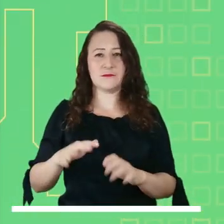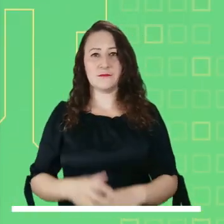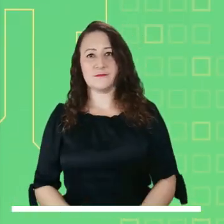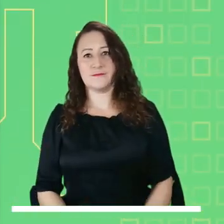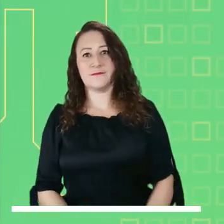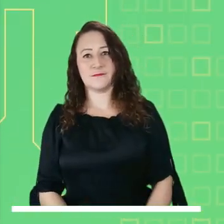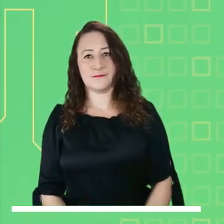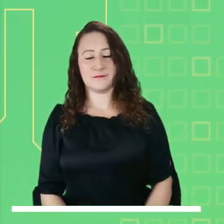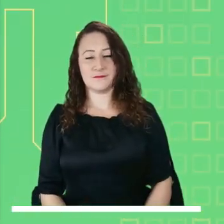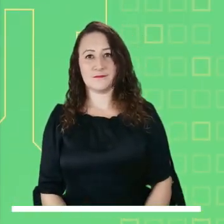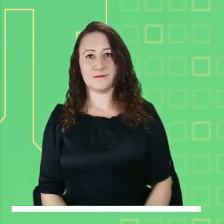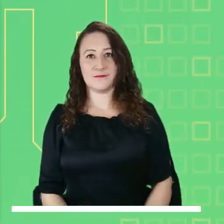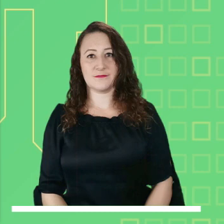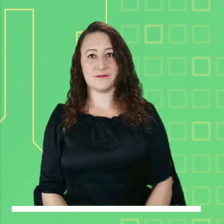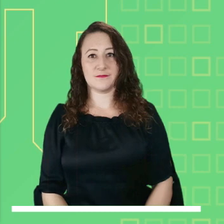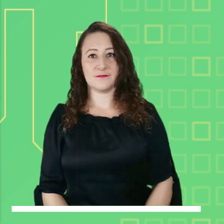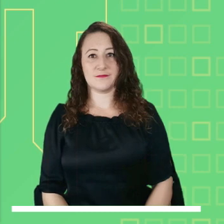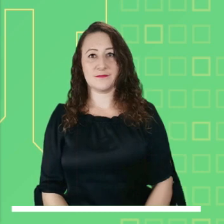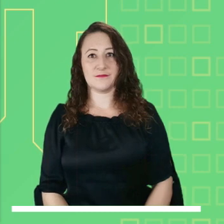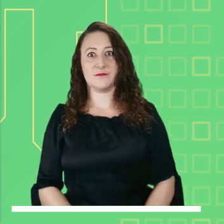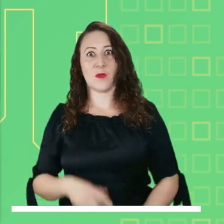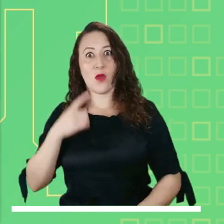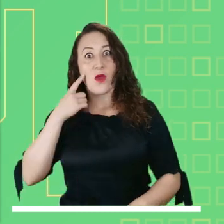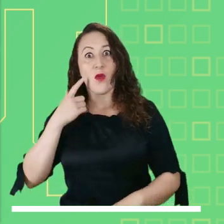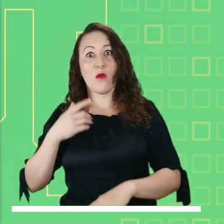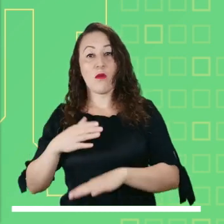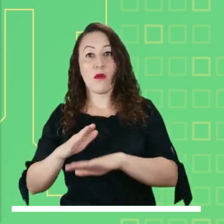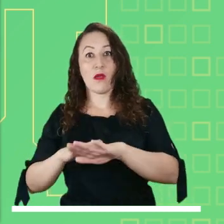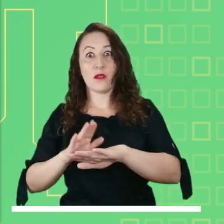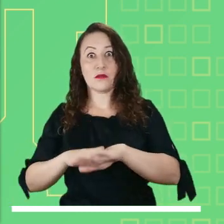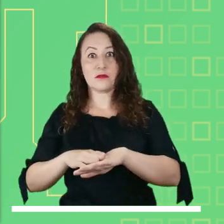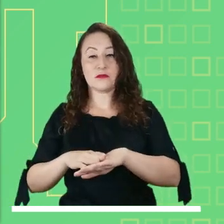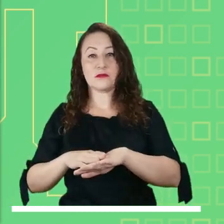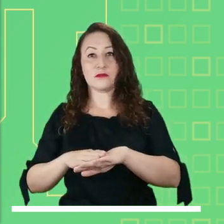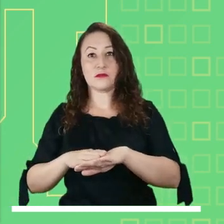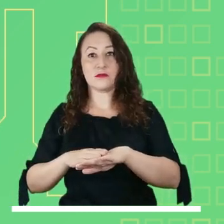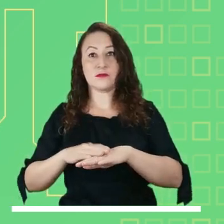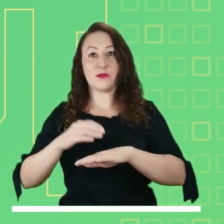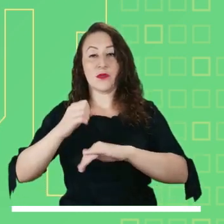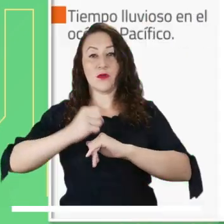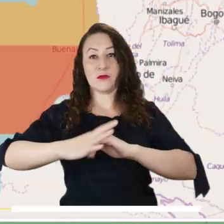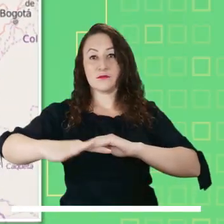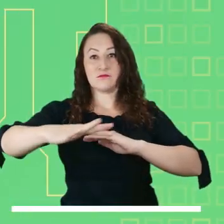antioquia se mantiene en máxima alerta por deslizamientos de tierra en zonas inestables